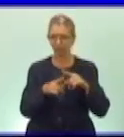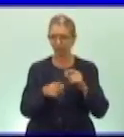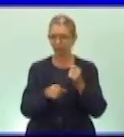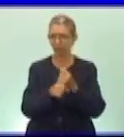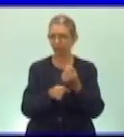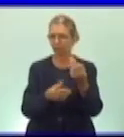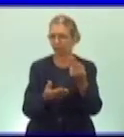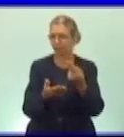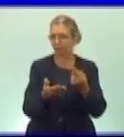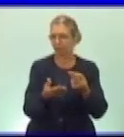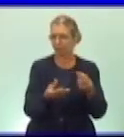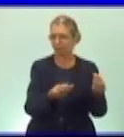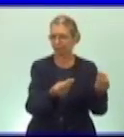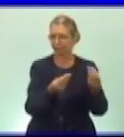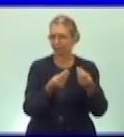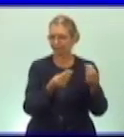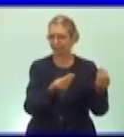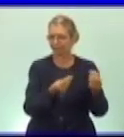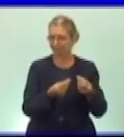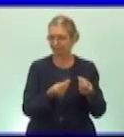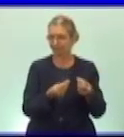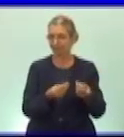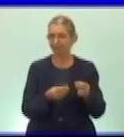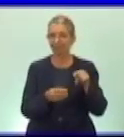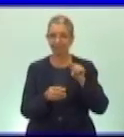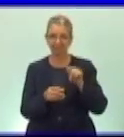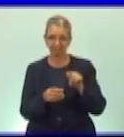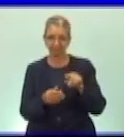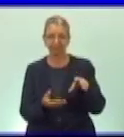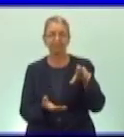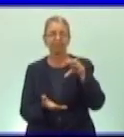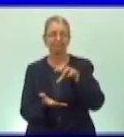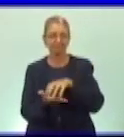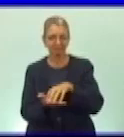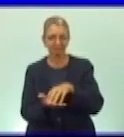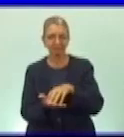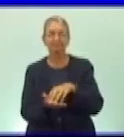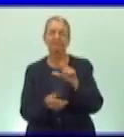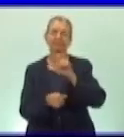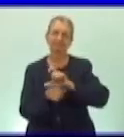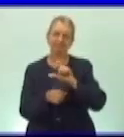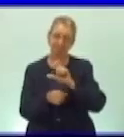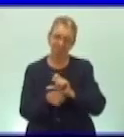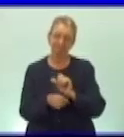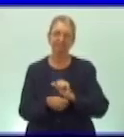esta sección incluye las bellezas tanto de la ciudad como del campo